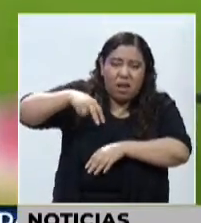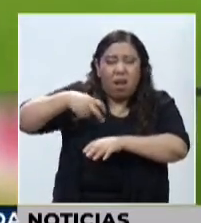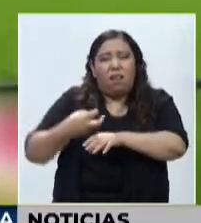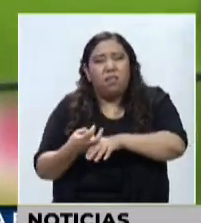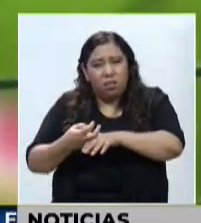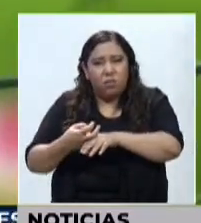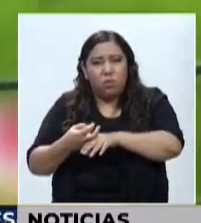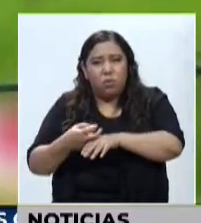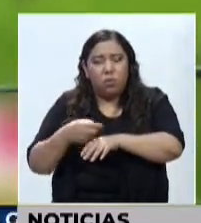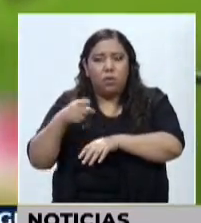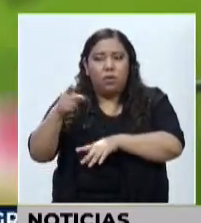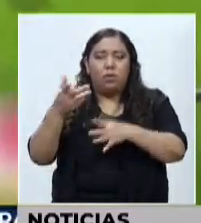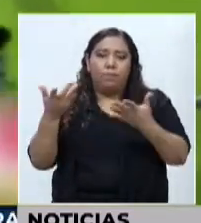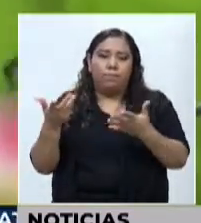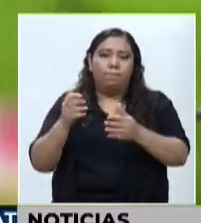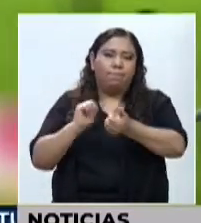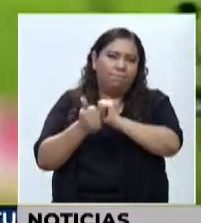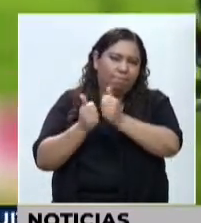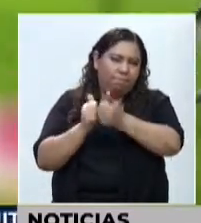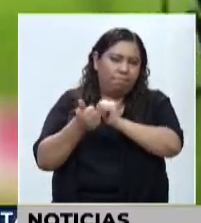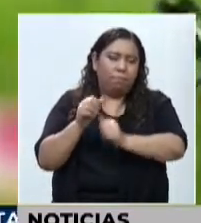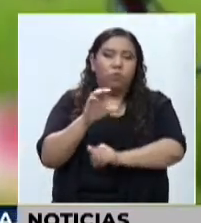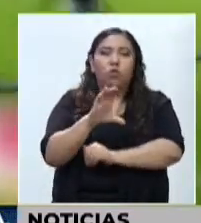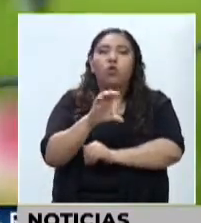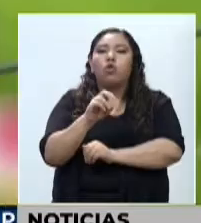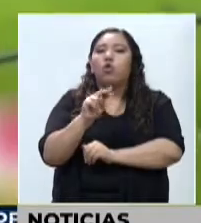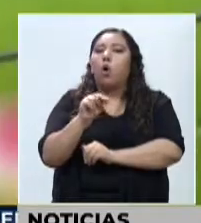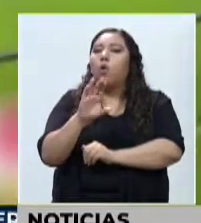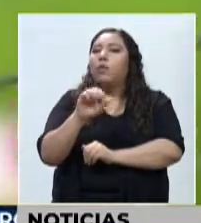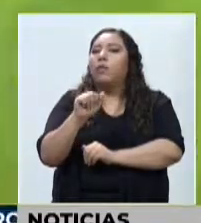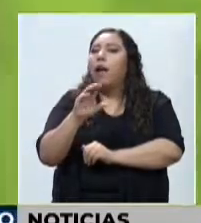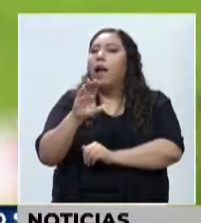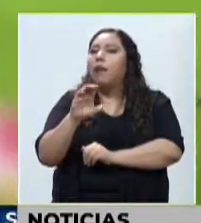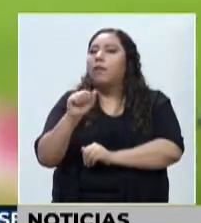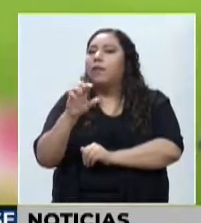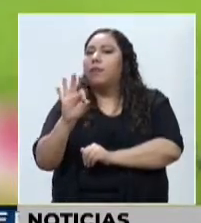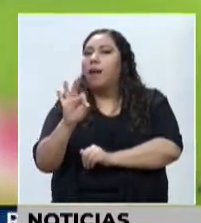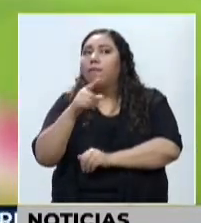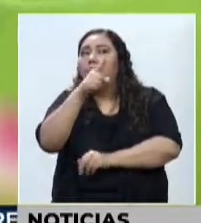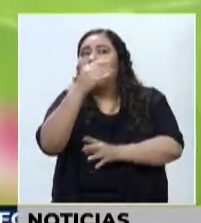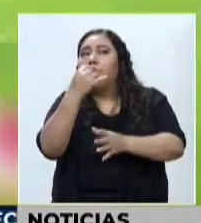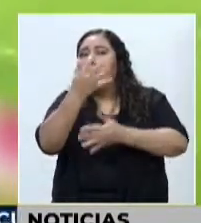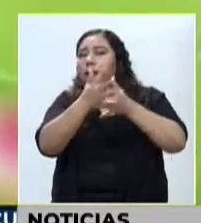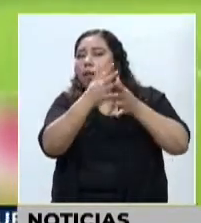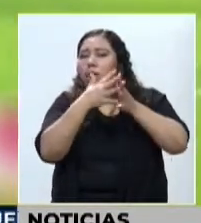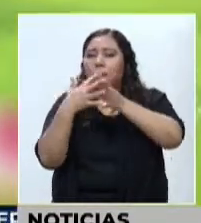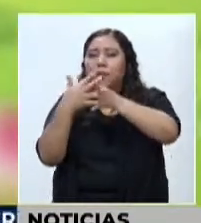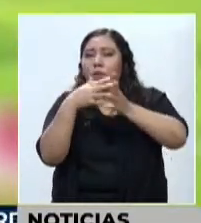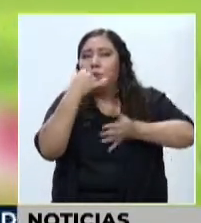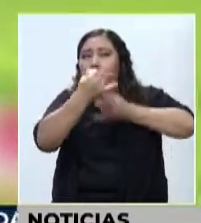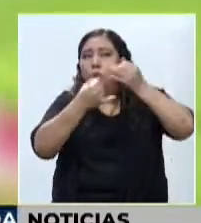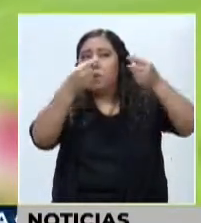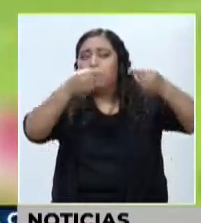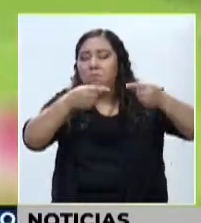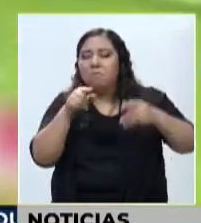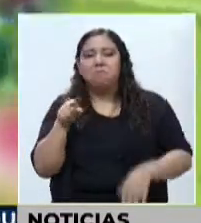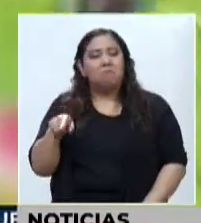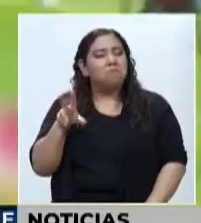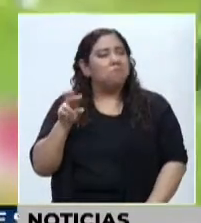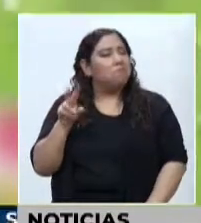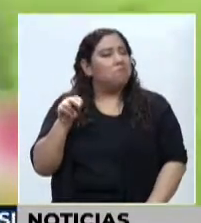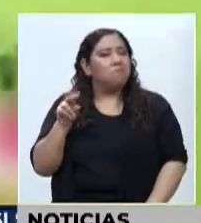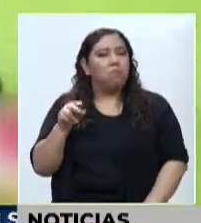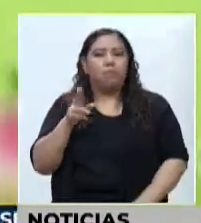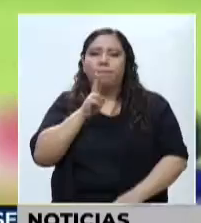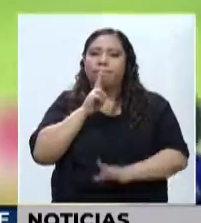Champions League de la CONCACAF jugando contra Estados Unidos y posteriormente una posible final ante Costa Rica y